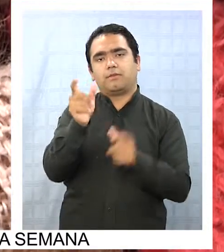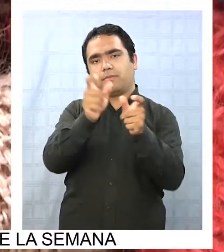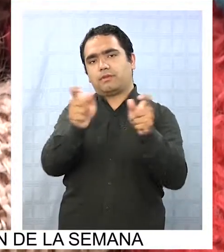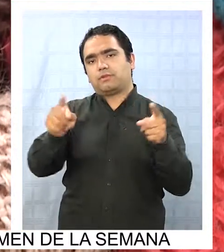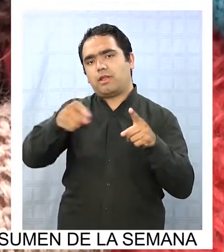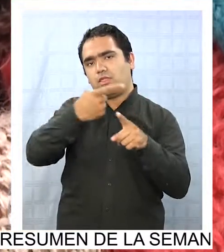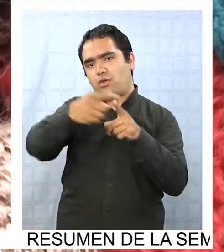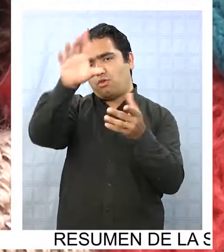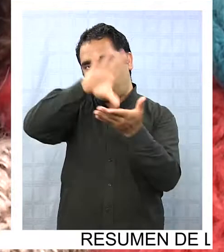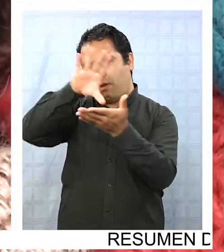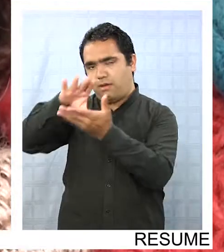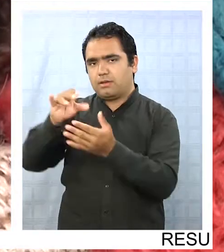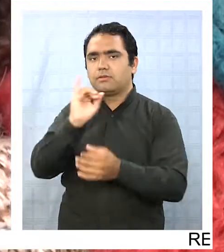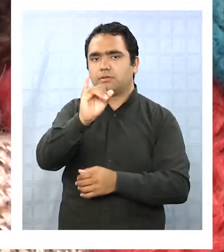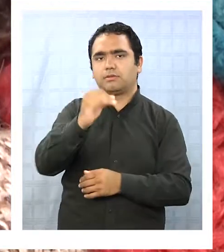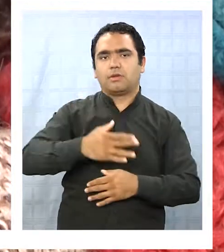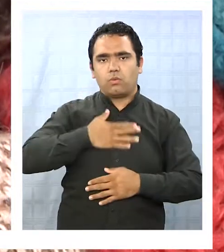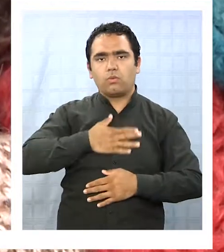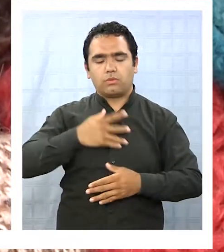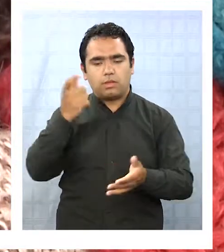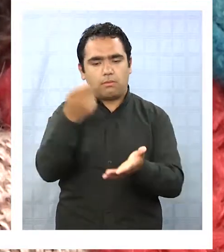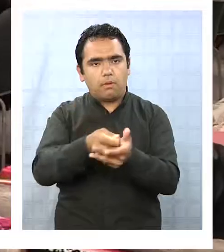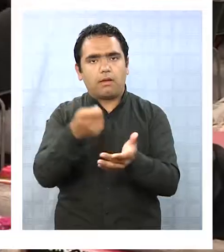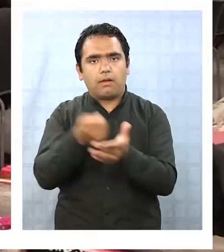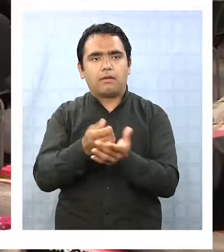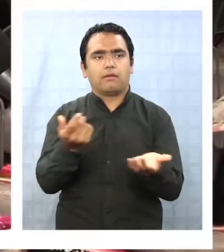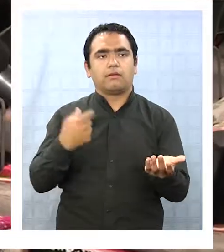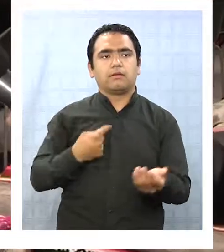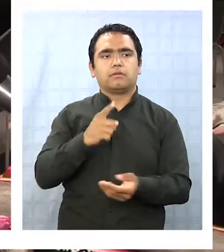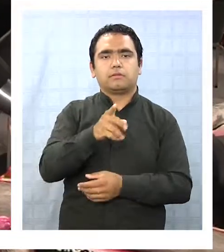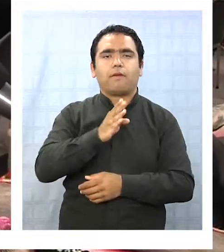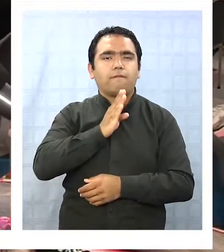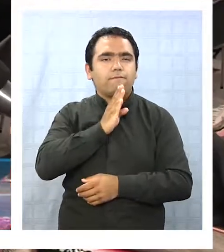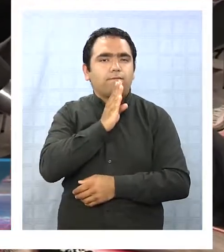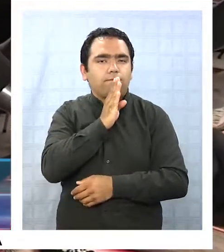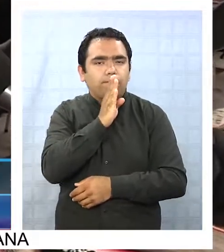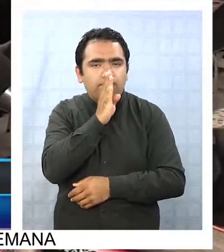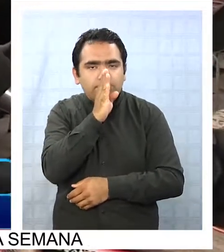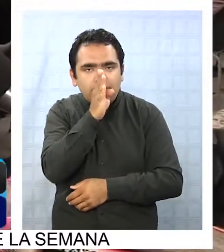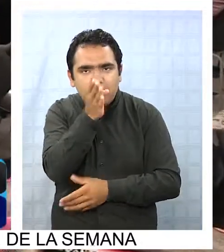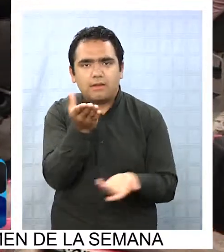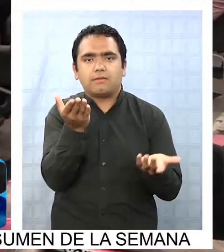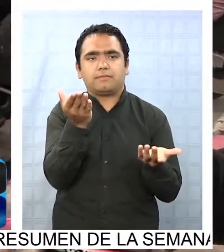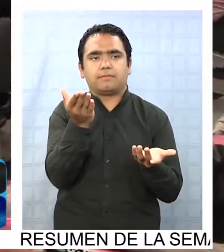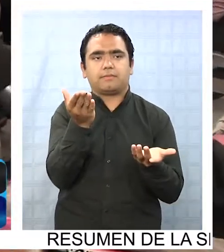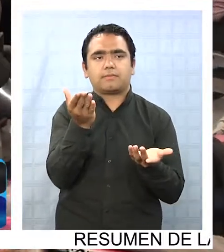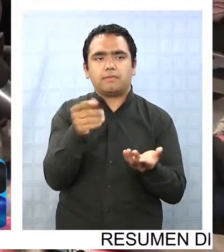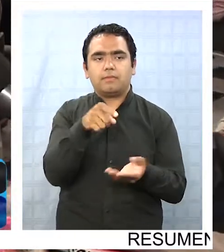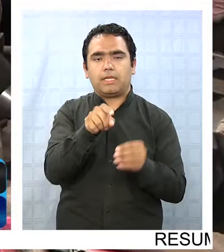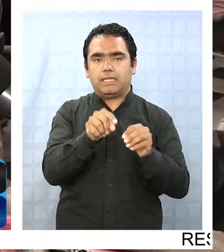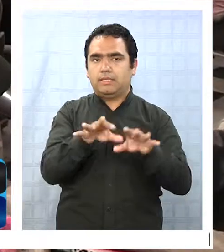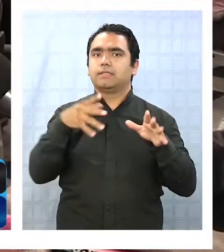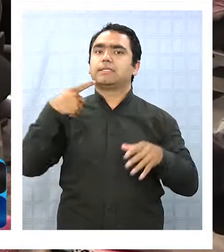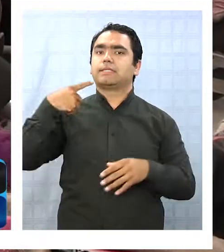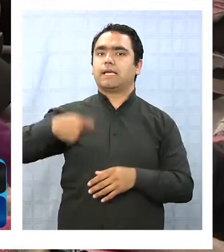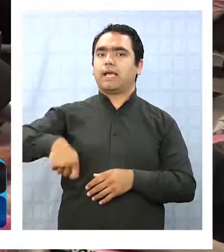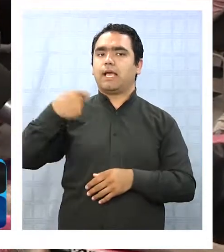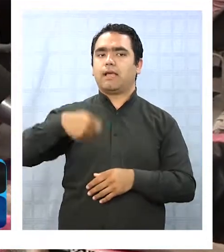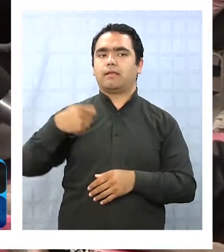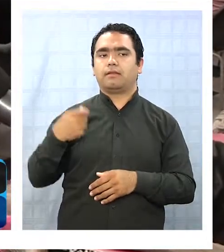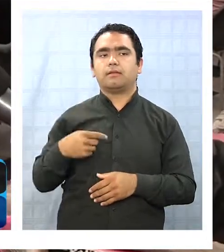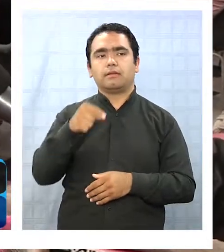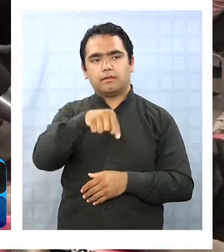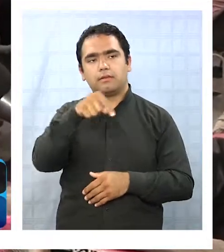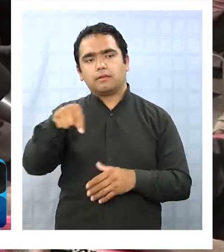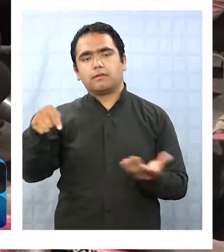Los gringos es que cotizan más de estas cosas. Son más finas. Son más finas y... Y son más caras. Más caras, sí, eso se lo